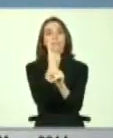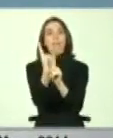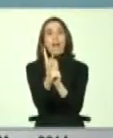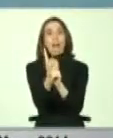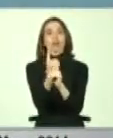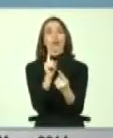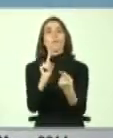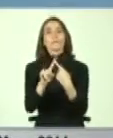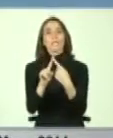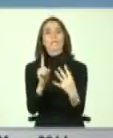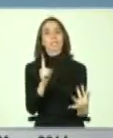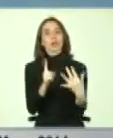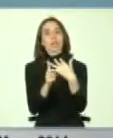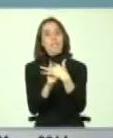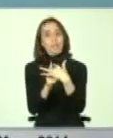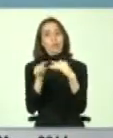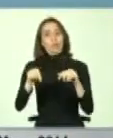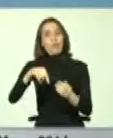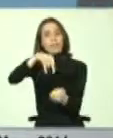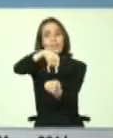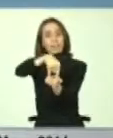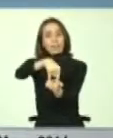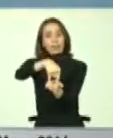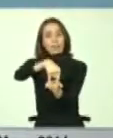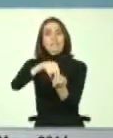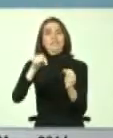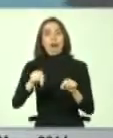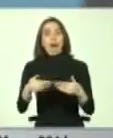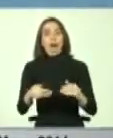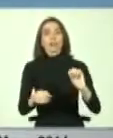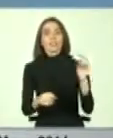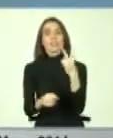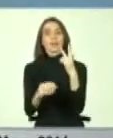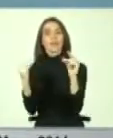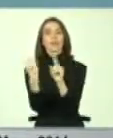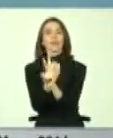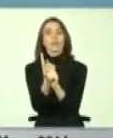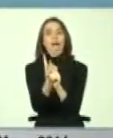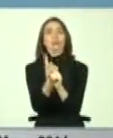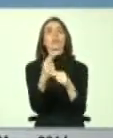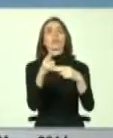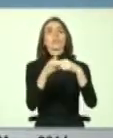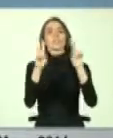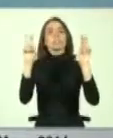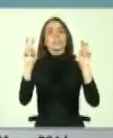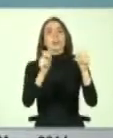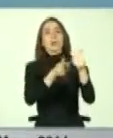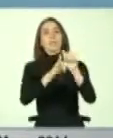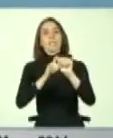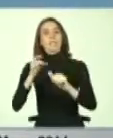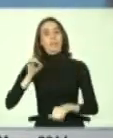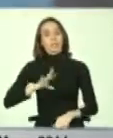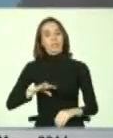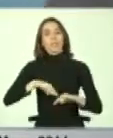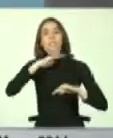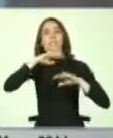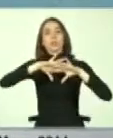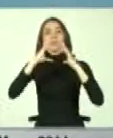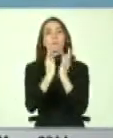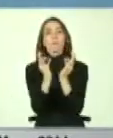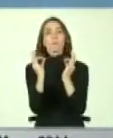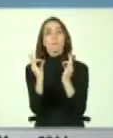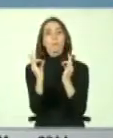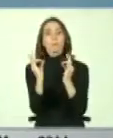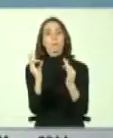inclusión en el Congreso Nacional, como este segundo diálogo, los desafíos de Chile, para la plena inclusión social de las